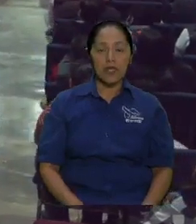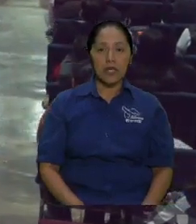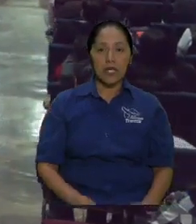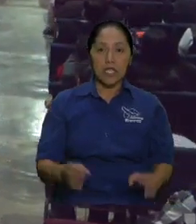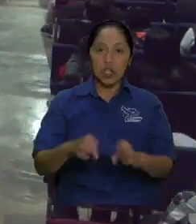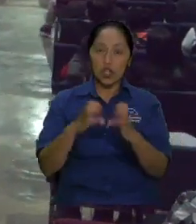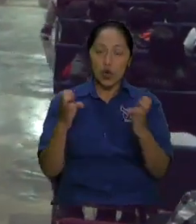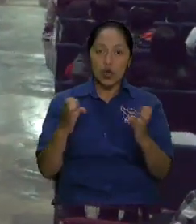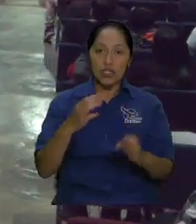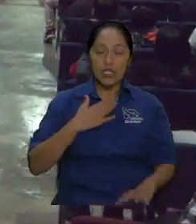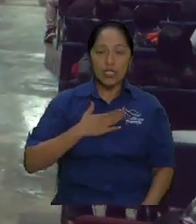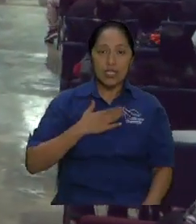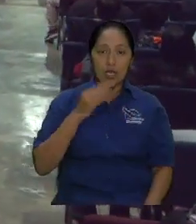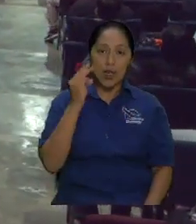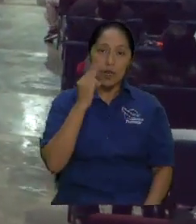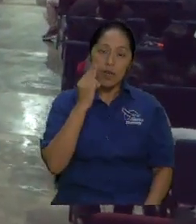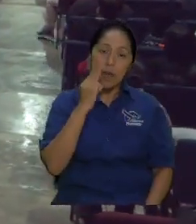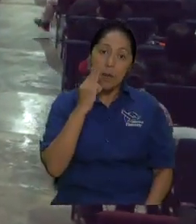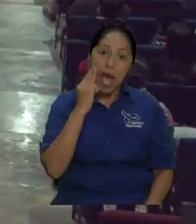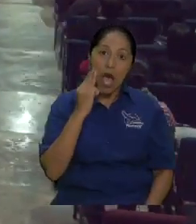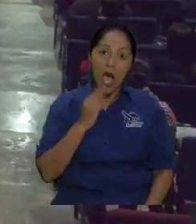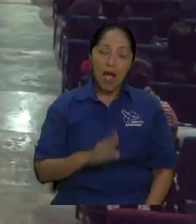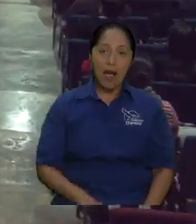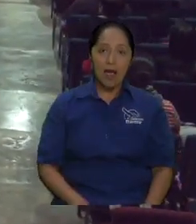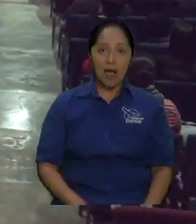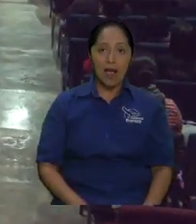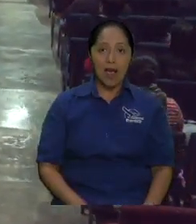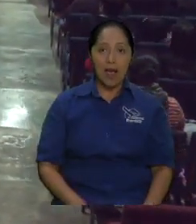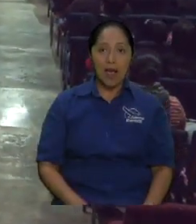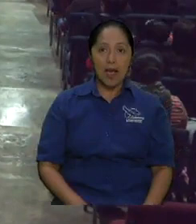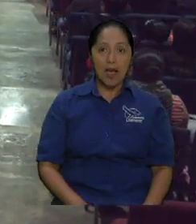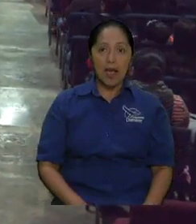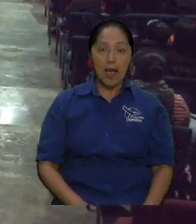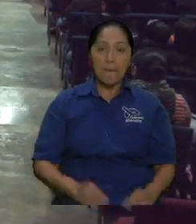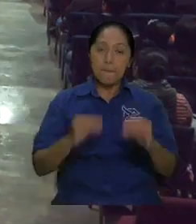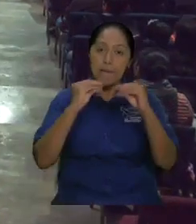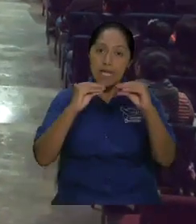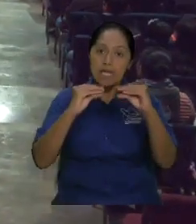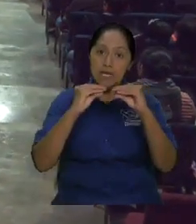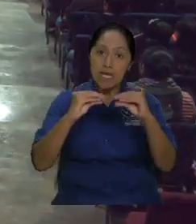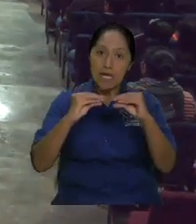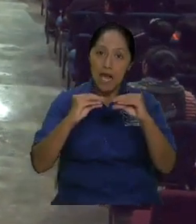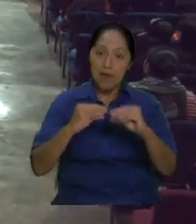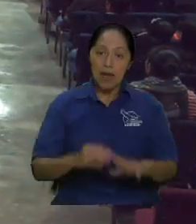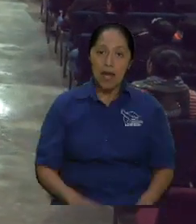ya empiezan a decir tal cosa. Entonces mi mamá me va a comer a mí cosas que odio ahora.